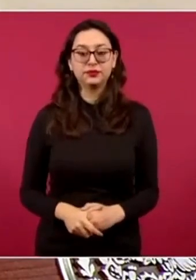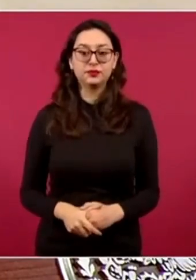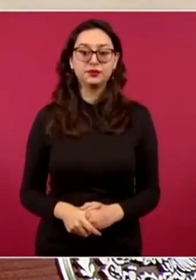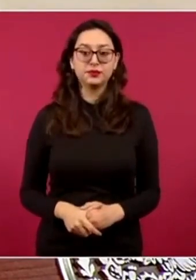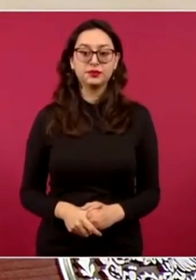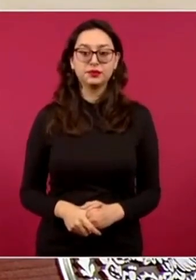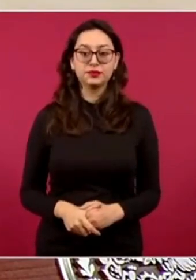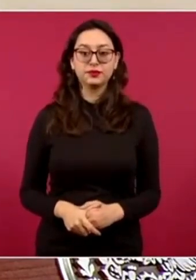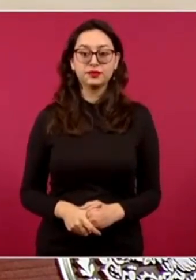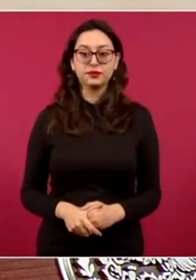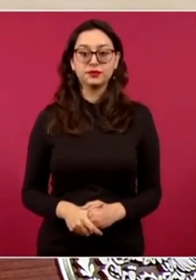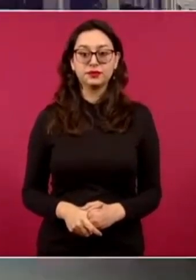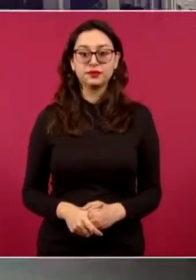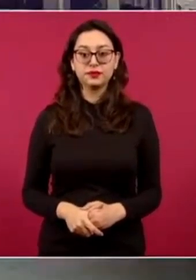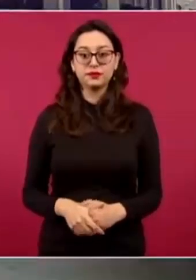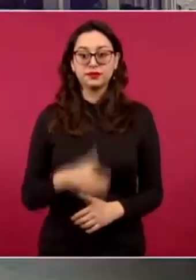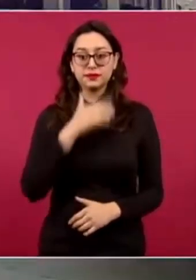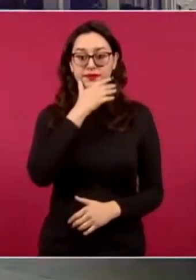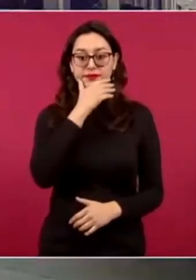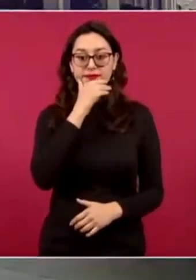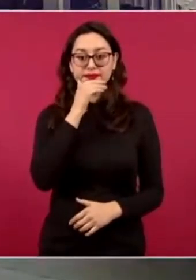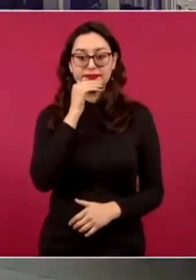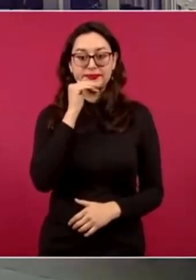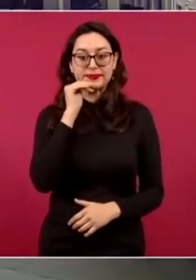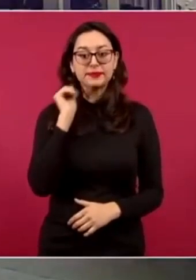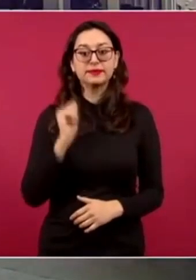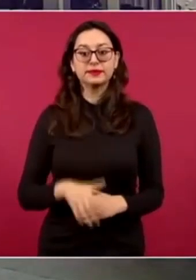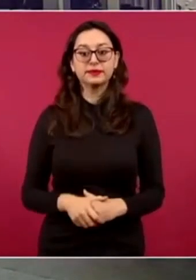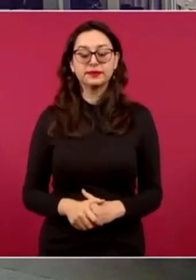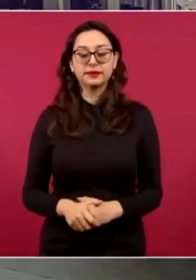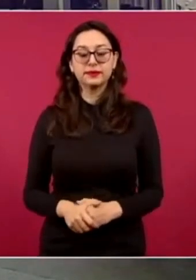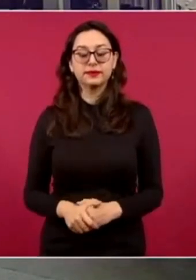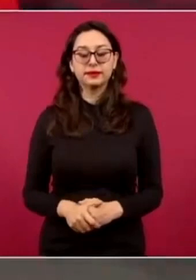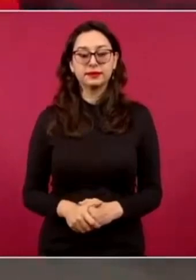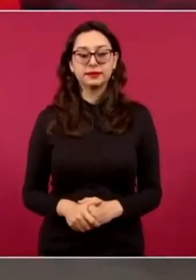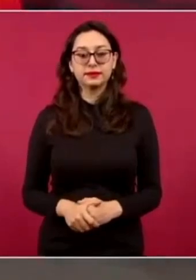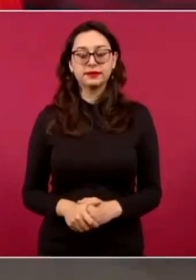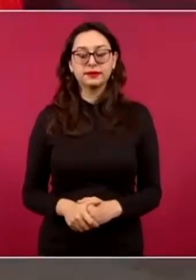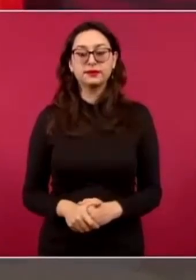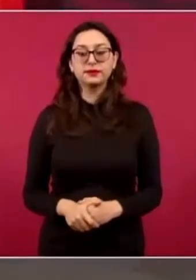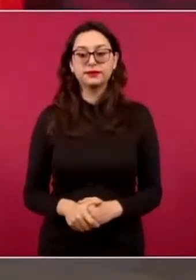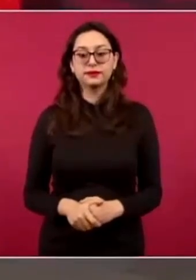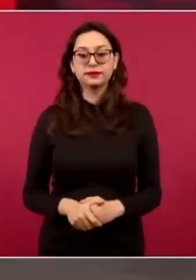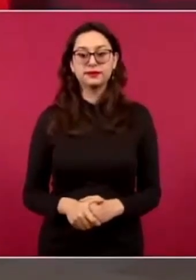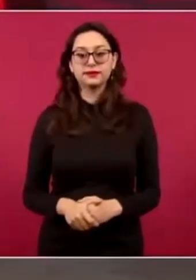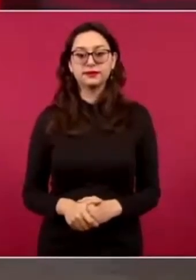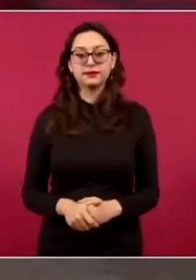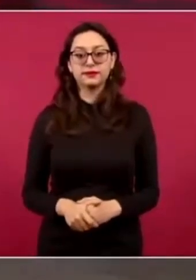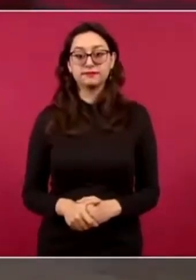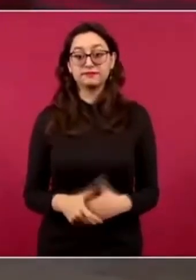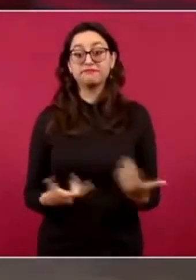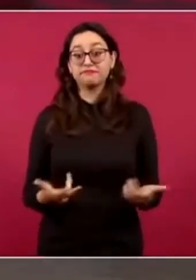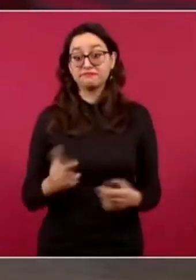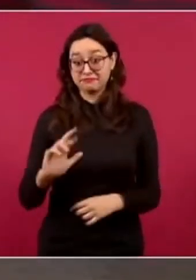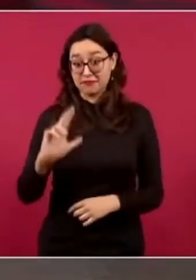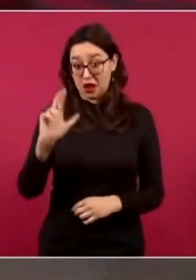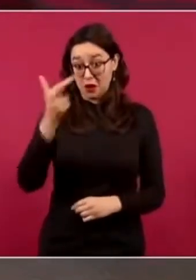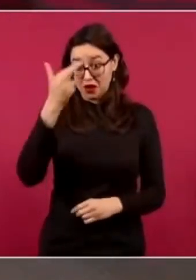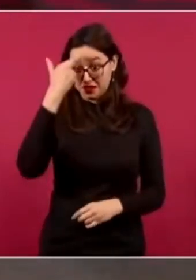¿Se acuerdan que decían que el charrito de Pemex,